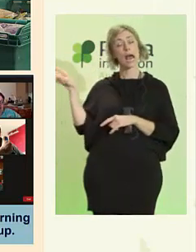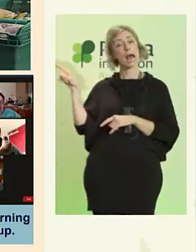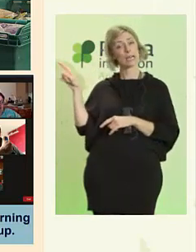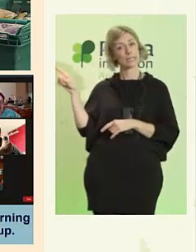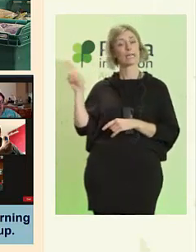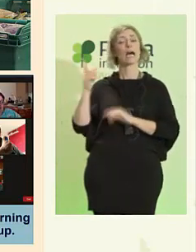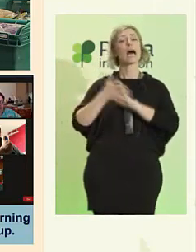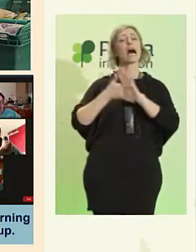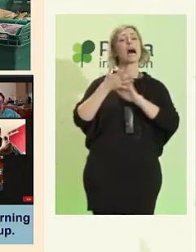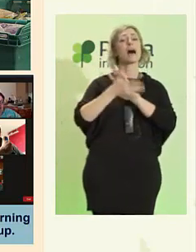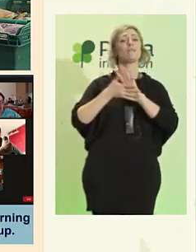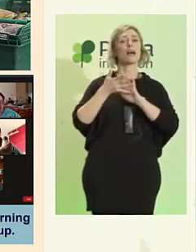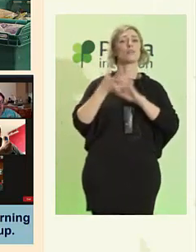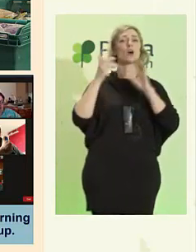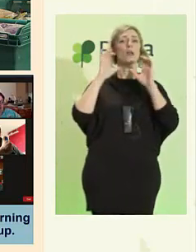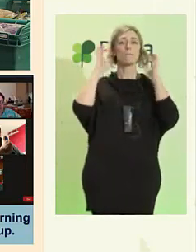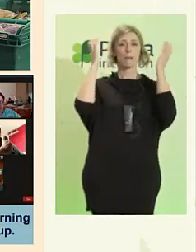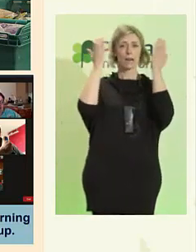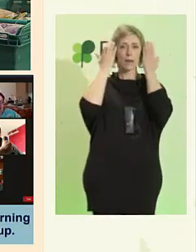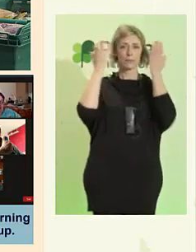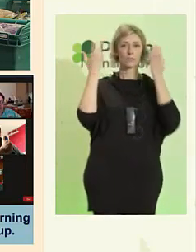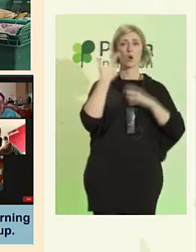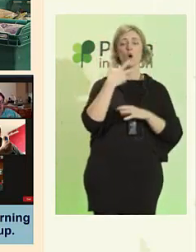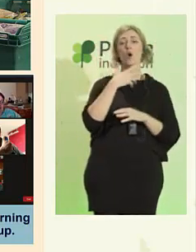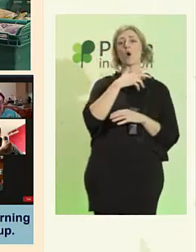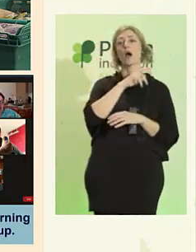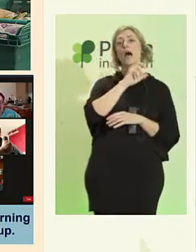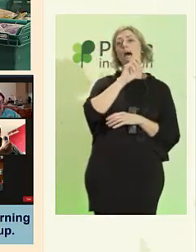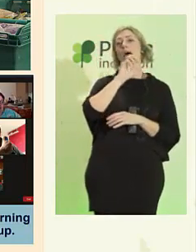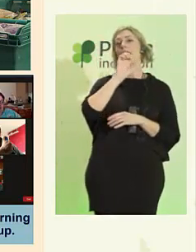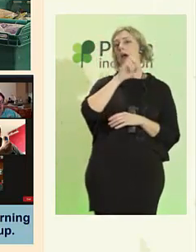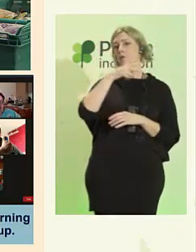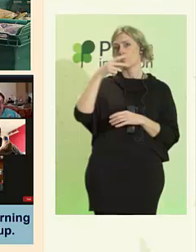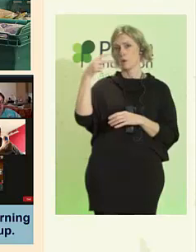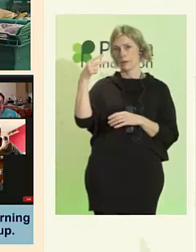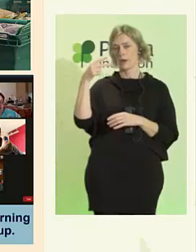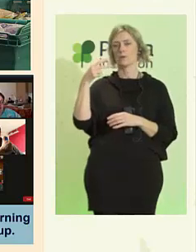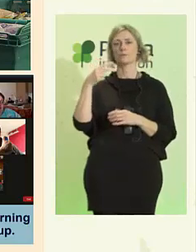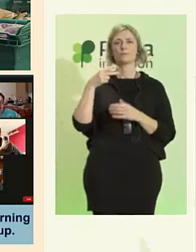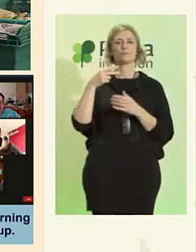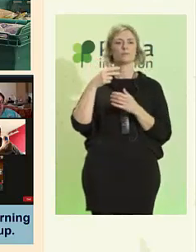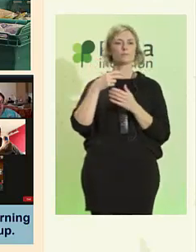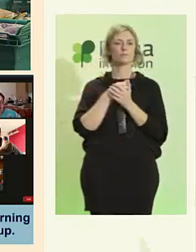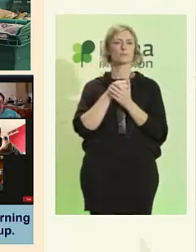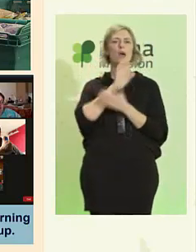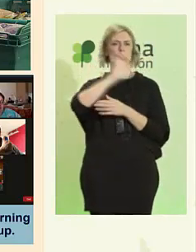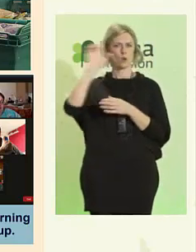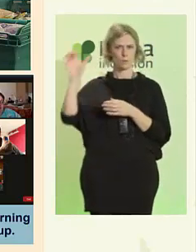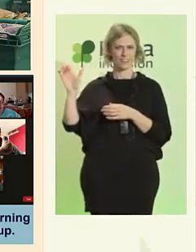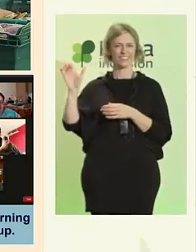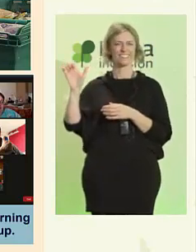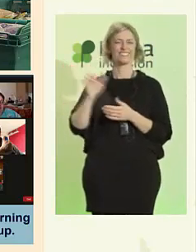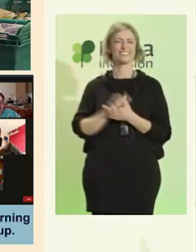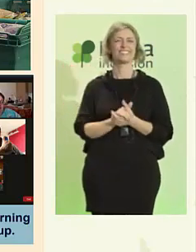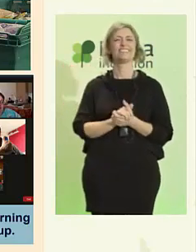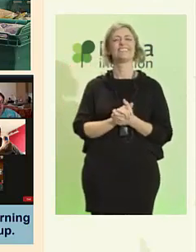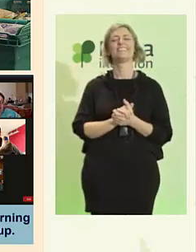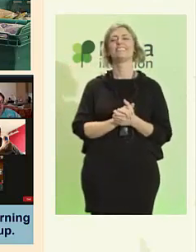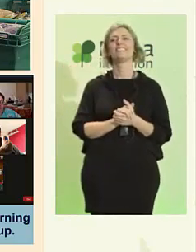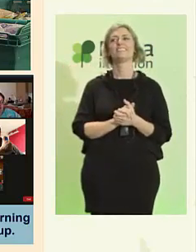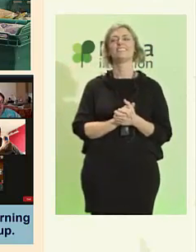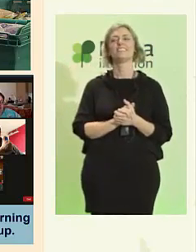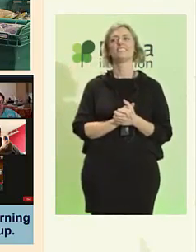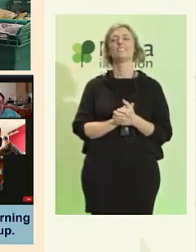de por qué las legislaciones de prestación de